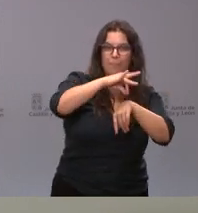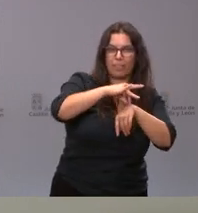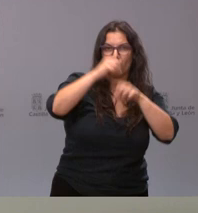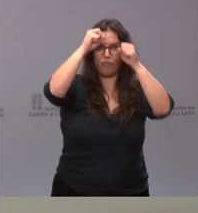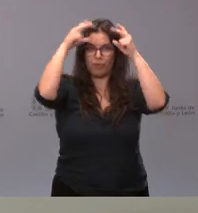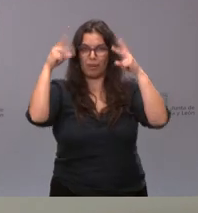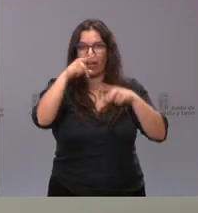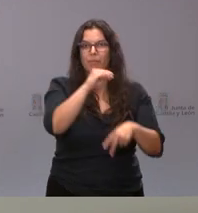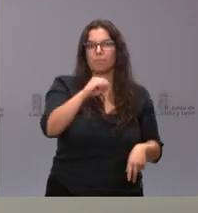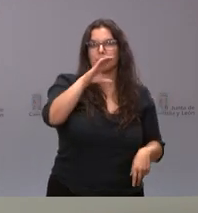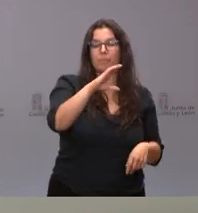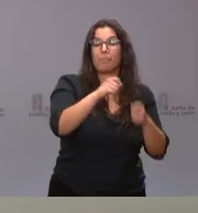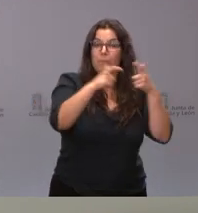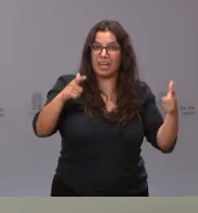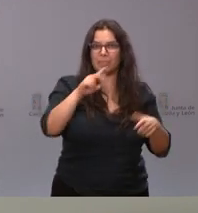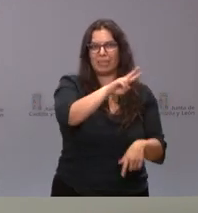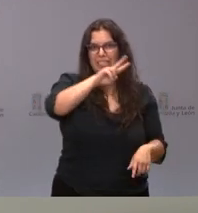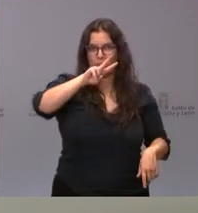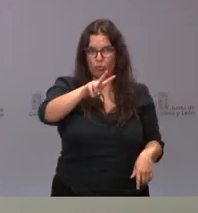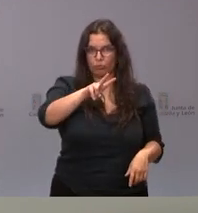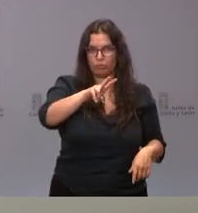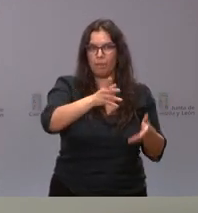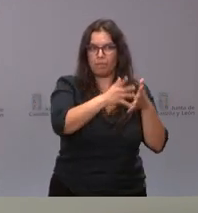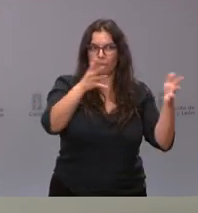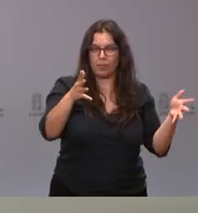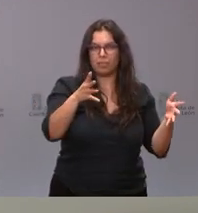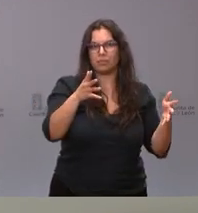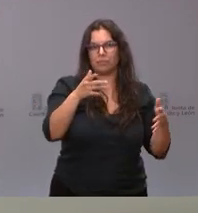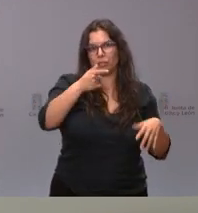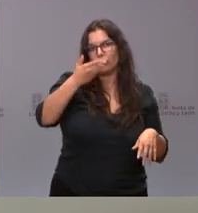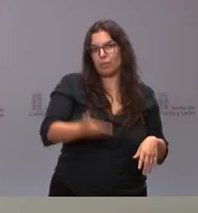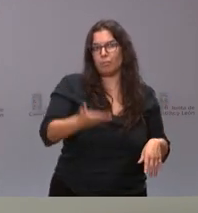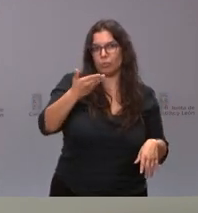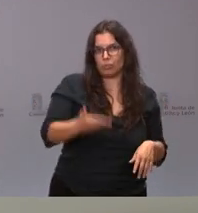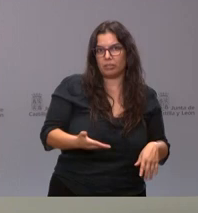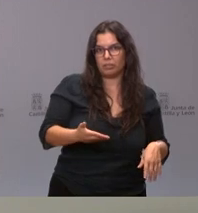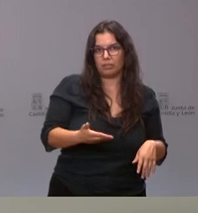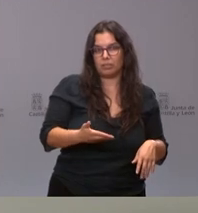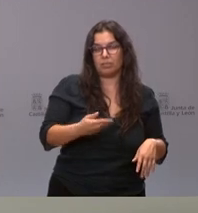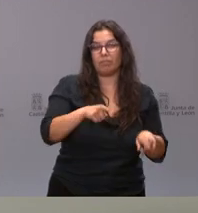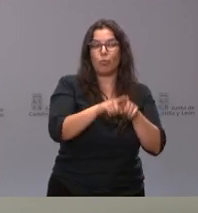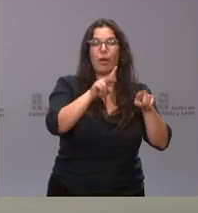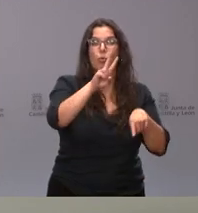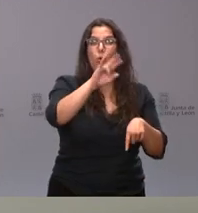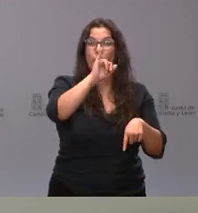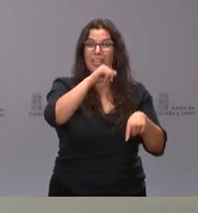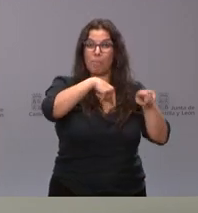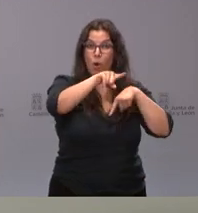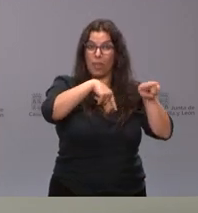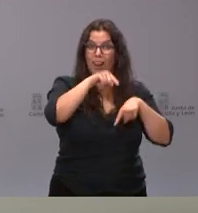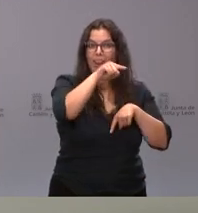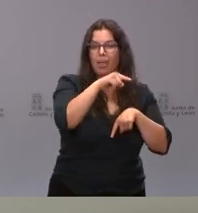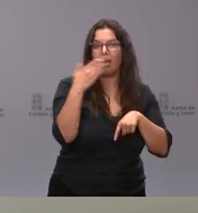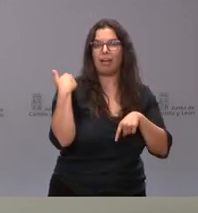incrementa en 22. Este es un dato ciertamente importante, 22 nuevas uvismóviles que pasan de 51 a